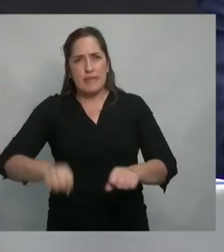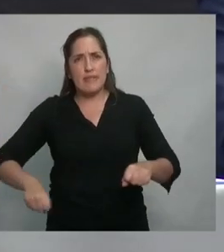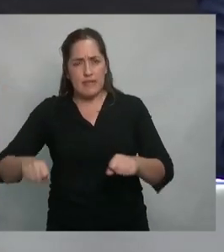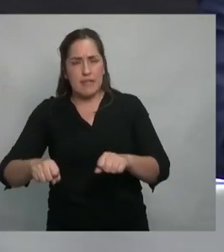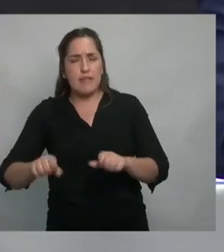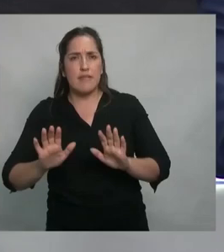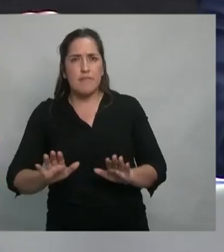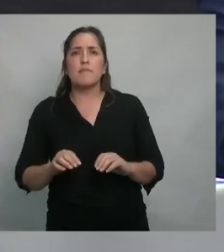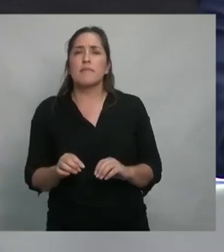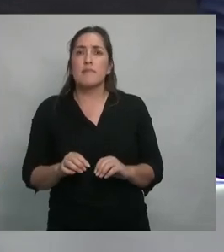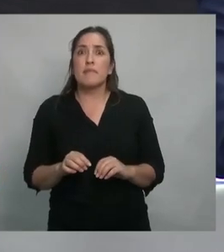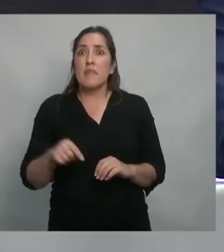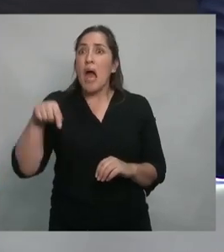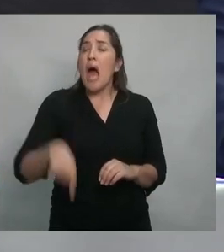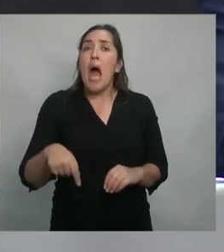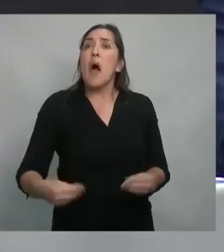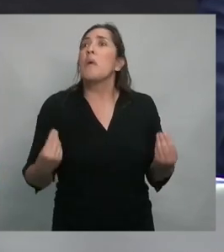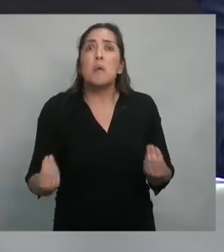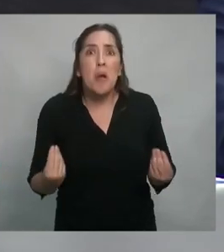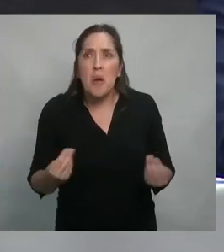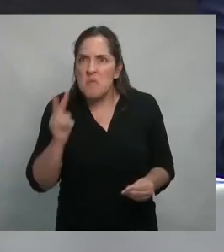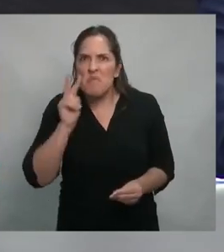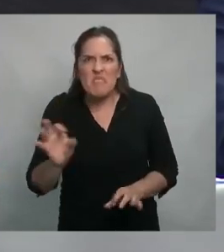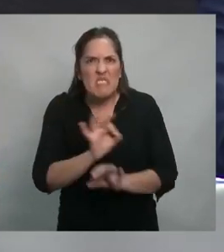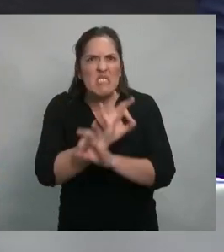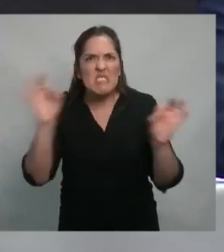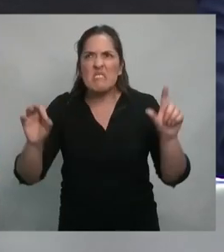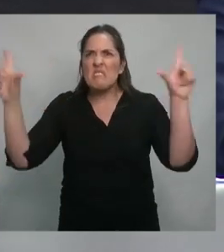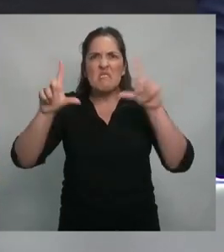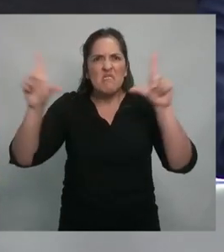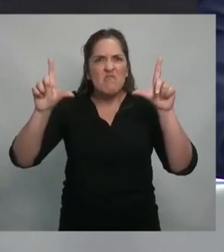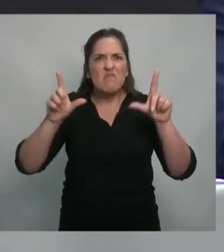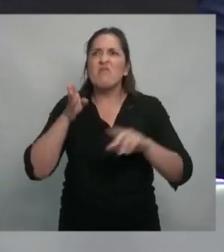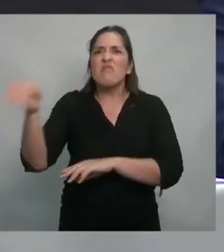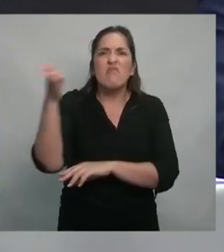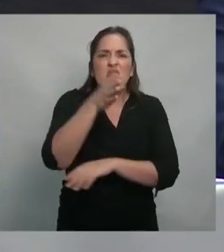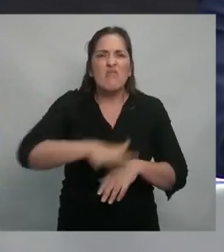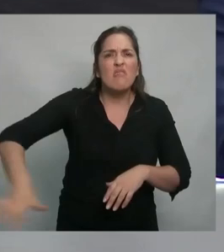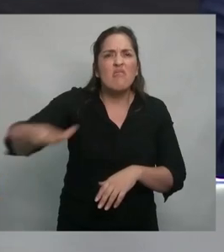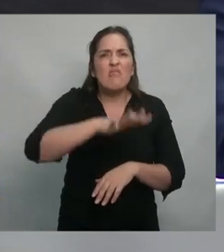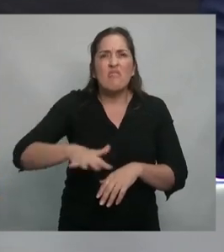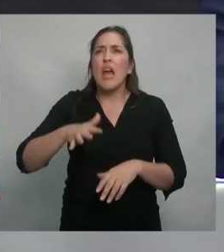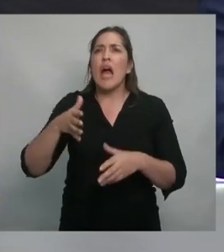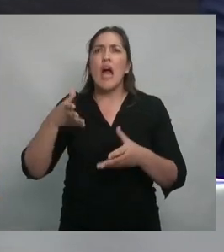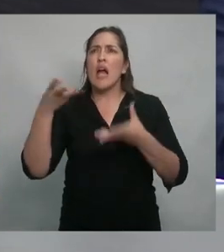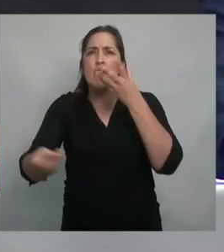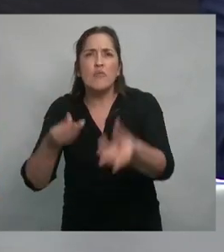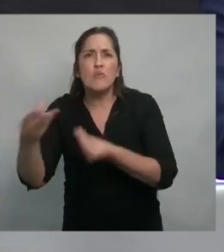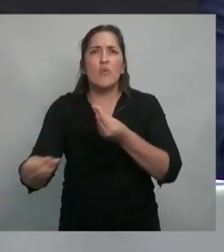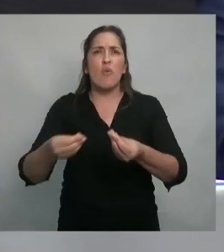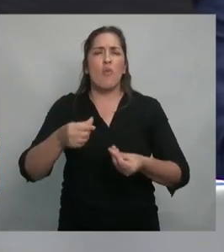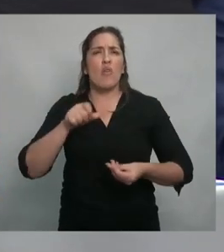En esta oportunidad no se vio a ningún medio de comunicación militando la inundación,